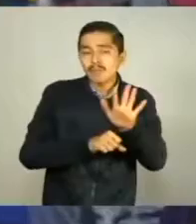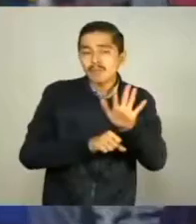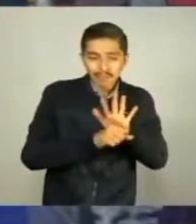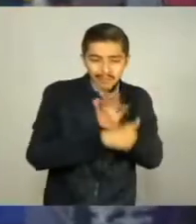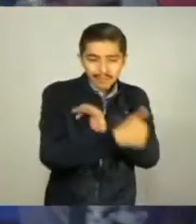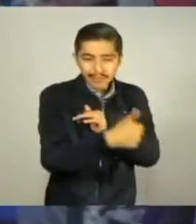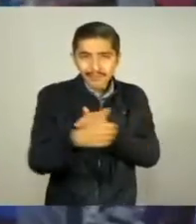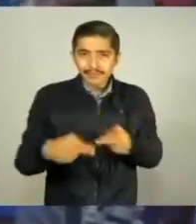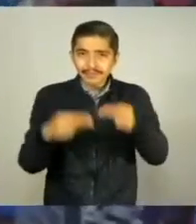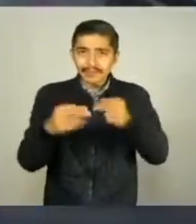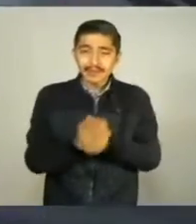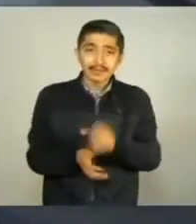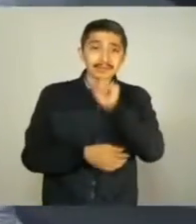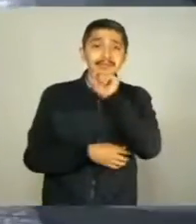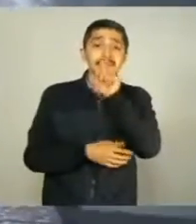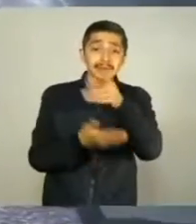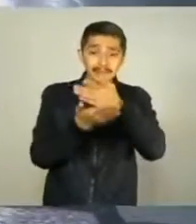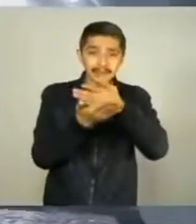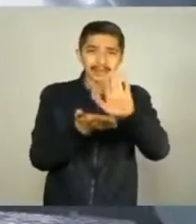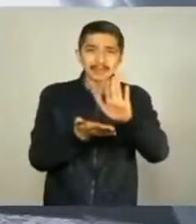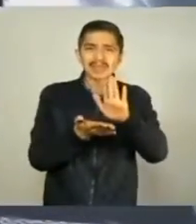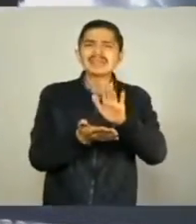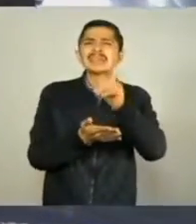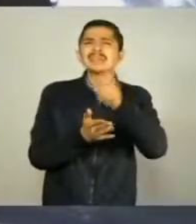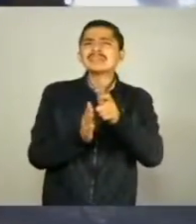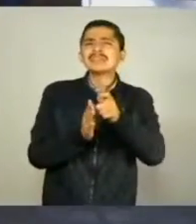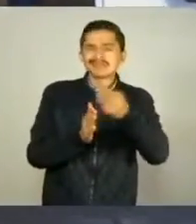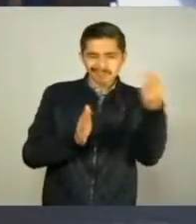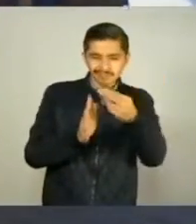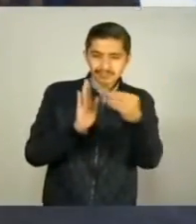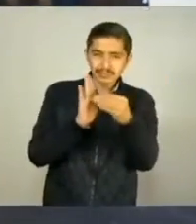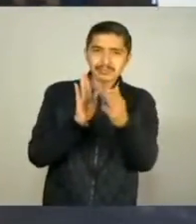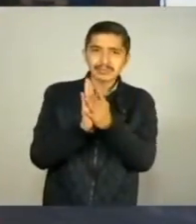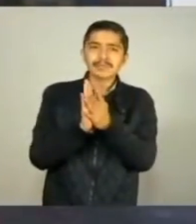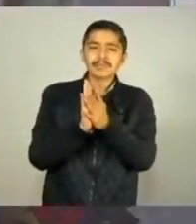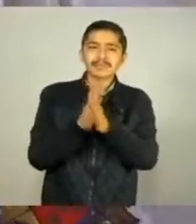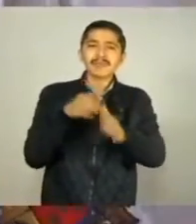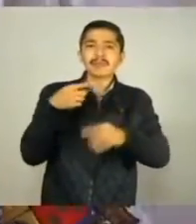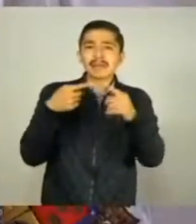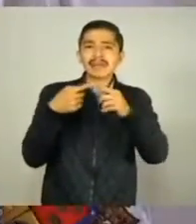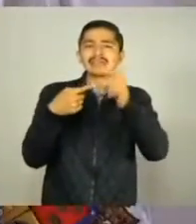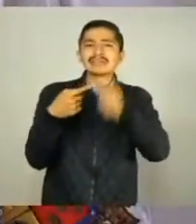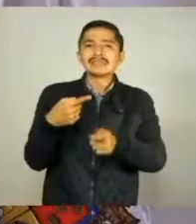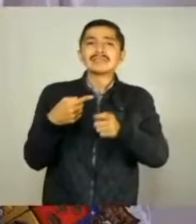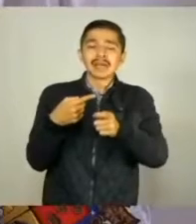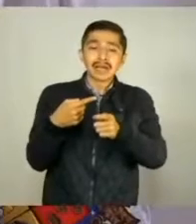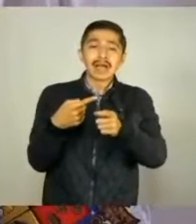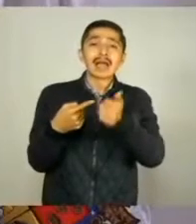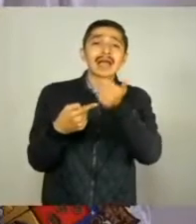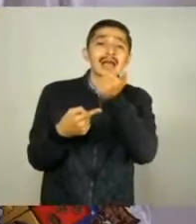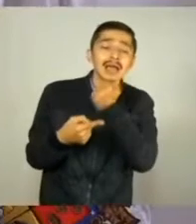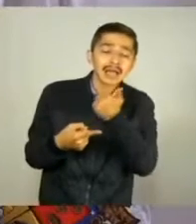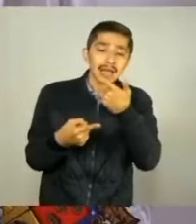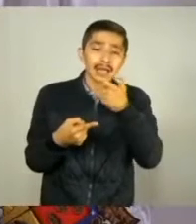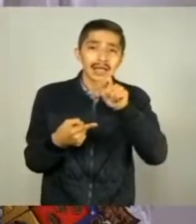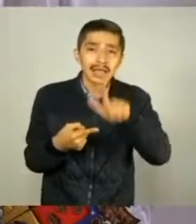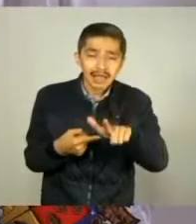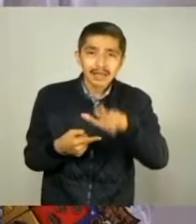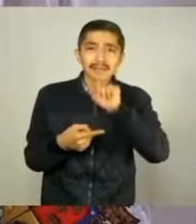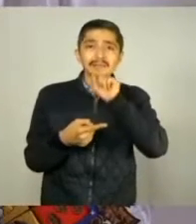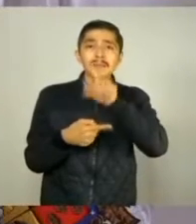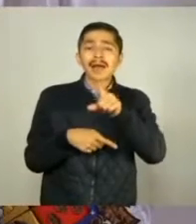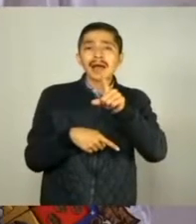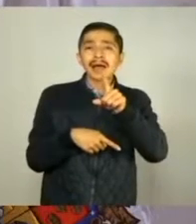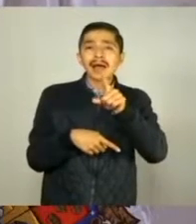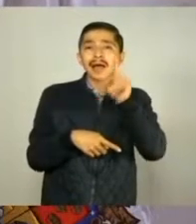congregan personas. Eso de usar cubrebocas, también hay que decirlo, la autoridad no solamente